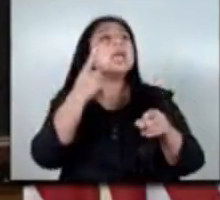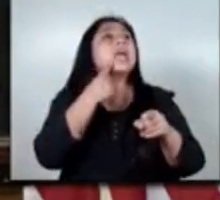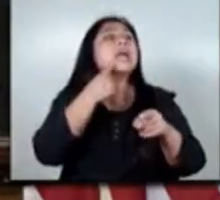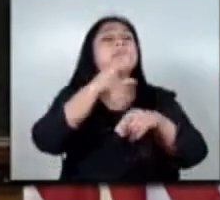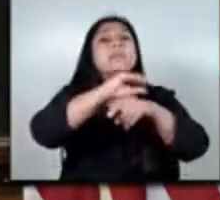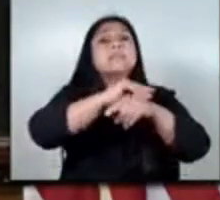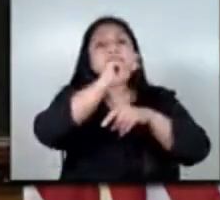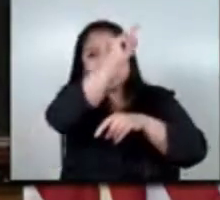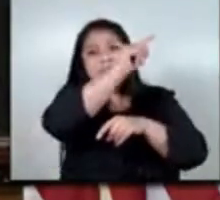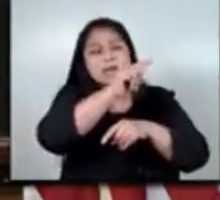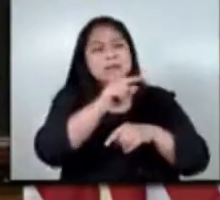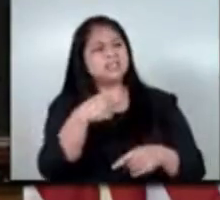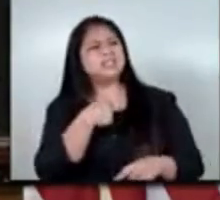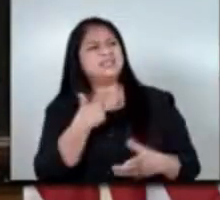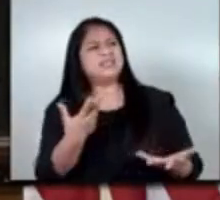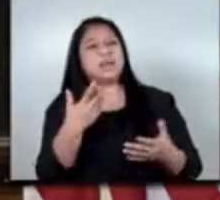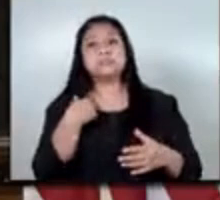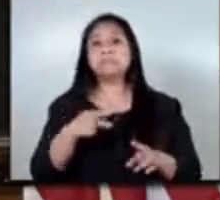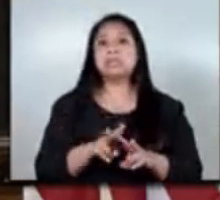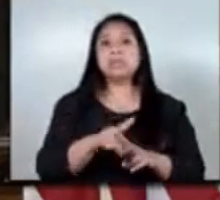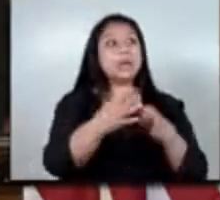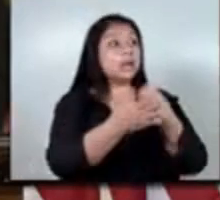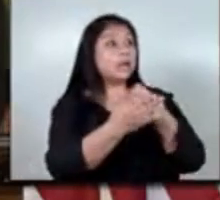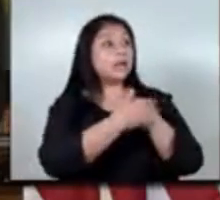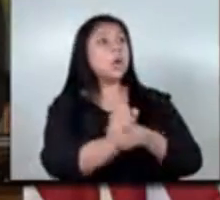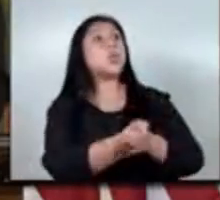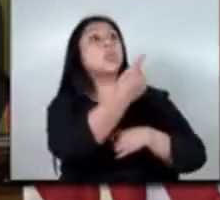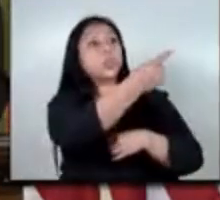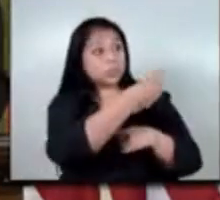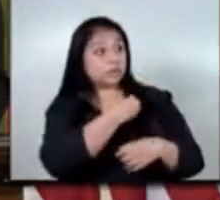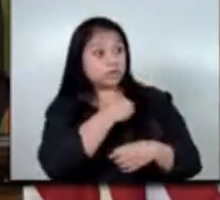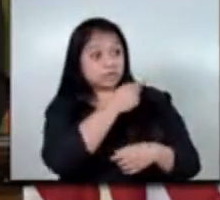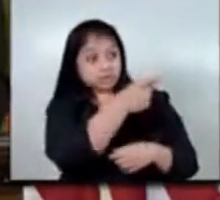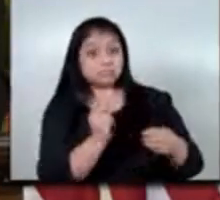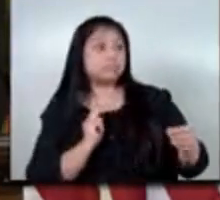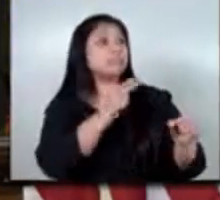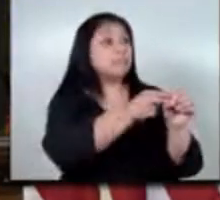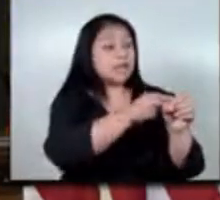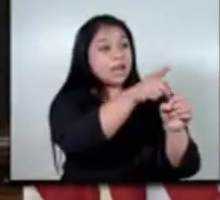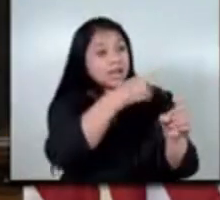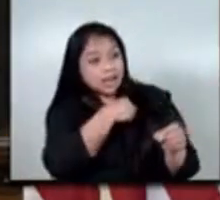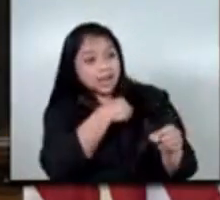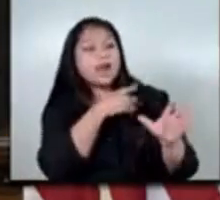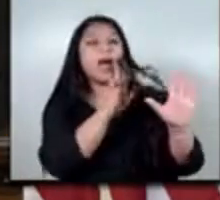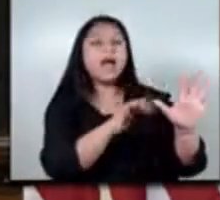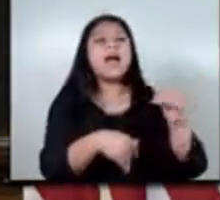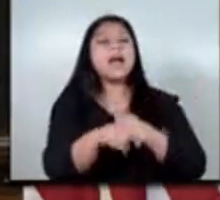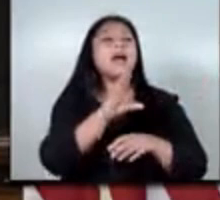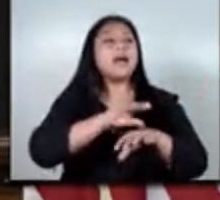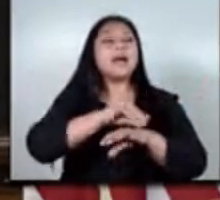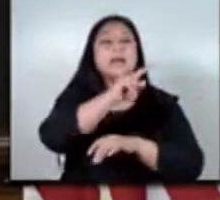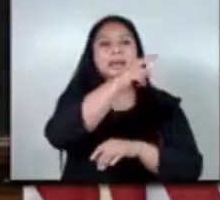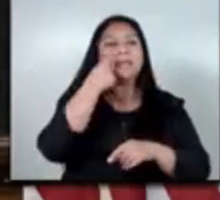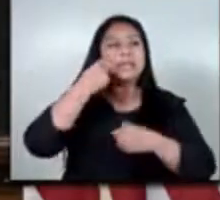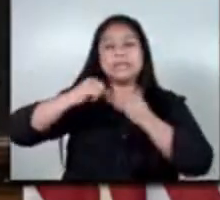permiso y entonces eso nos da una ventaja si nos avisaban desde el día uno la intención de dar un migrante guatemalteco porque sabíamos que iba a obtener el permiso y entonces nosotros